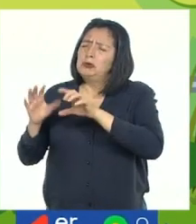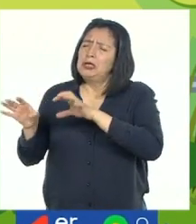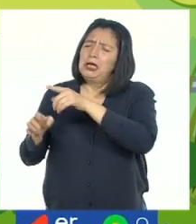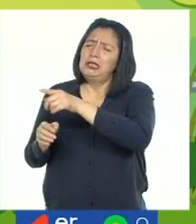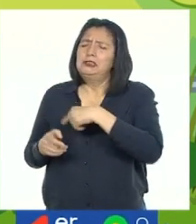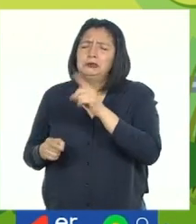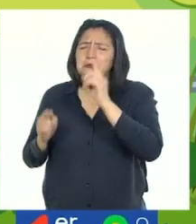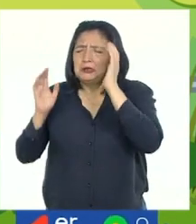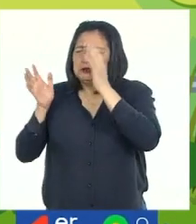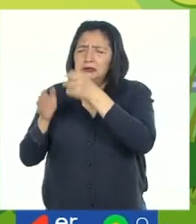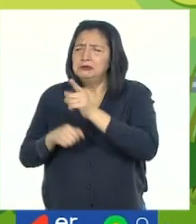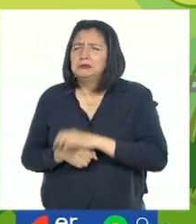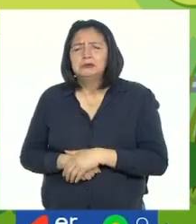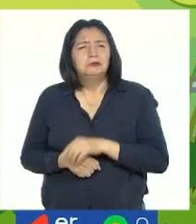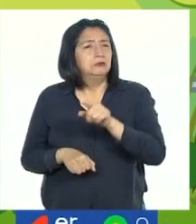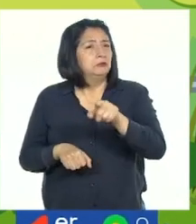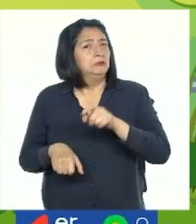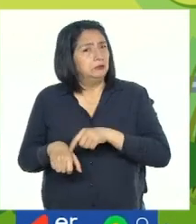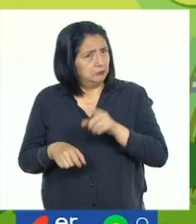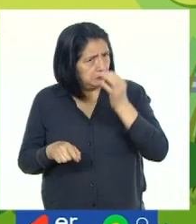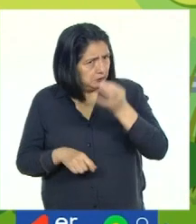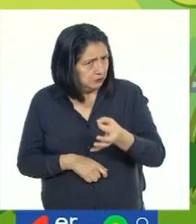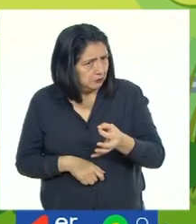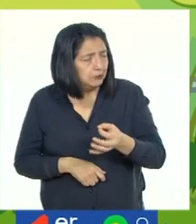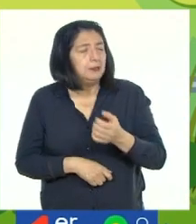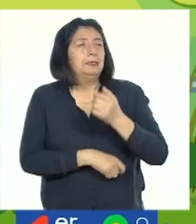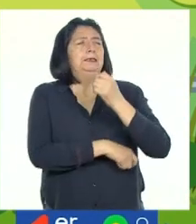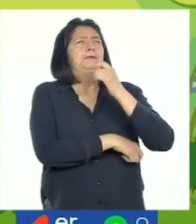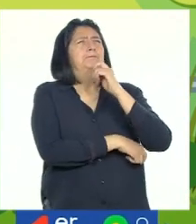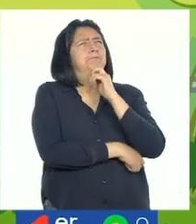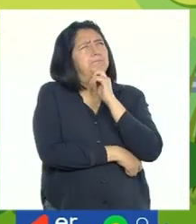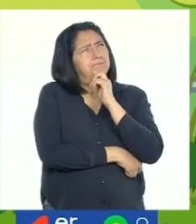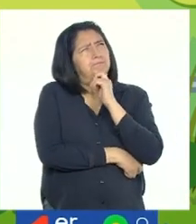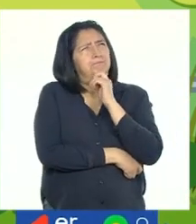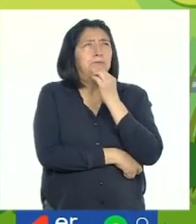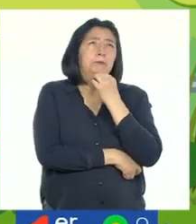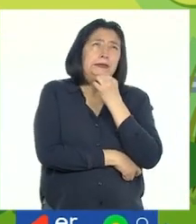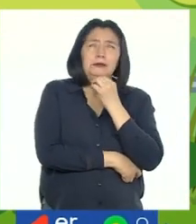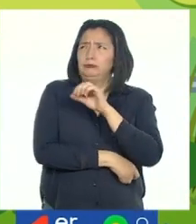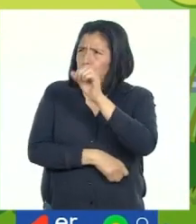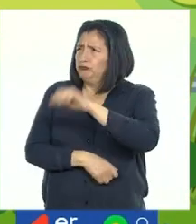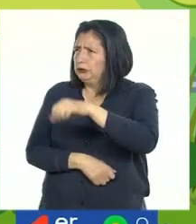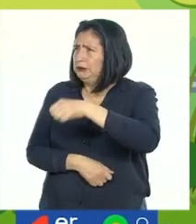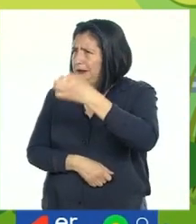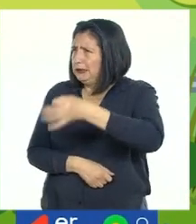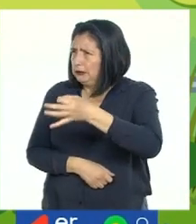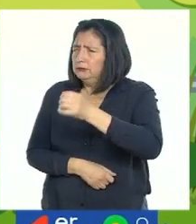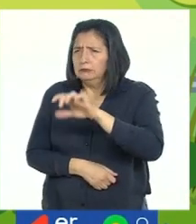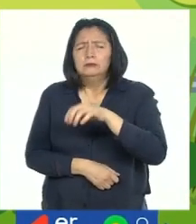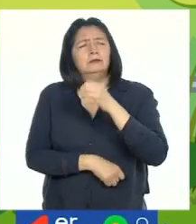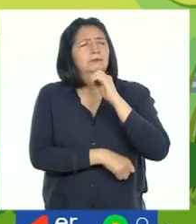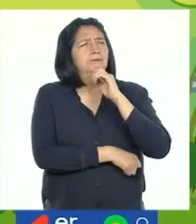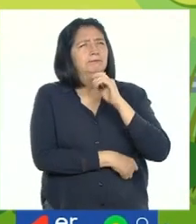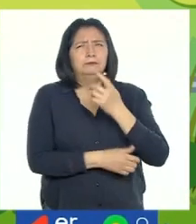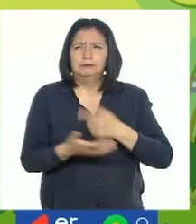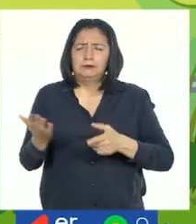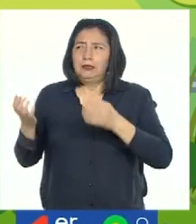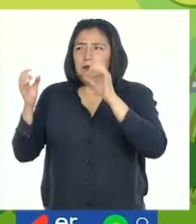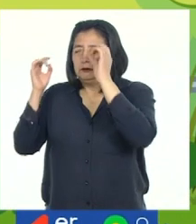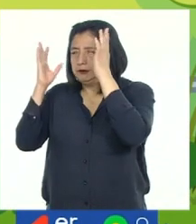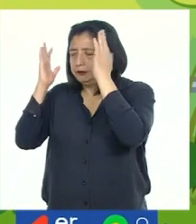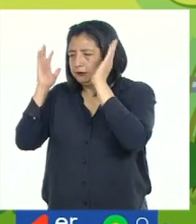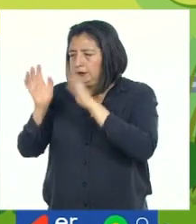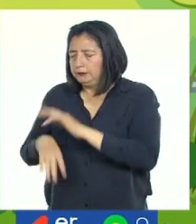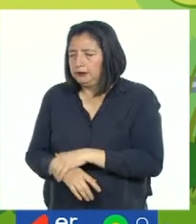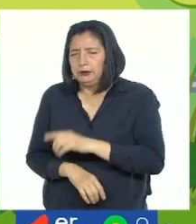por ustedes. ¿Esto también es cierto? Pues... Claro que es cierto. ¡Qué terrible!